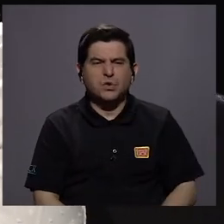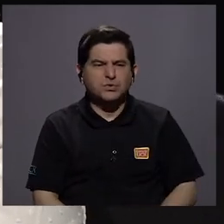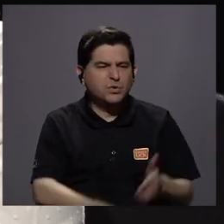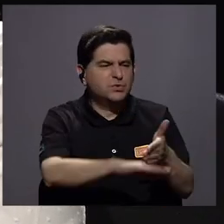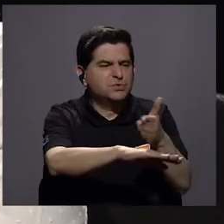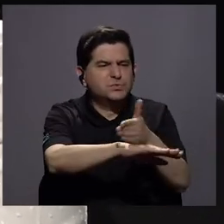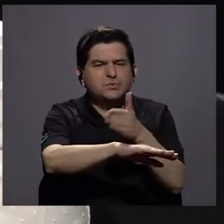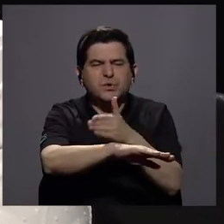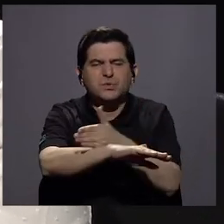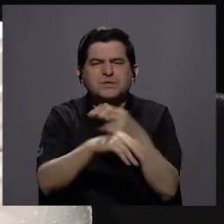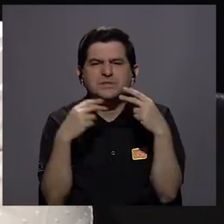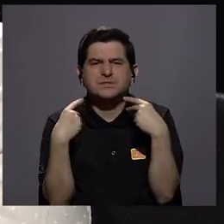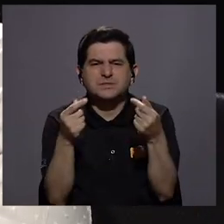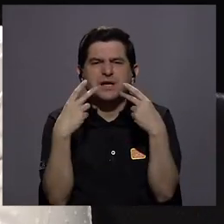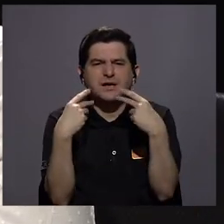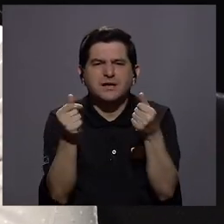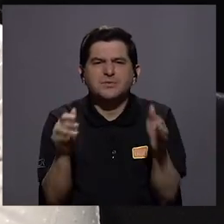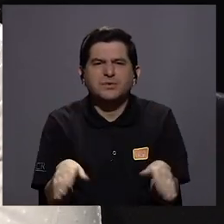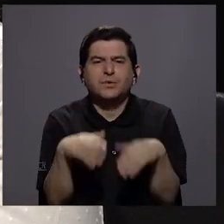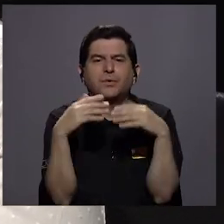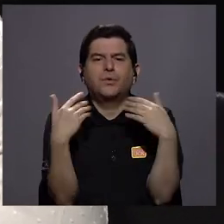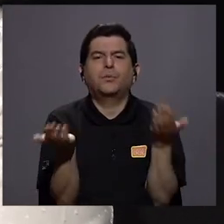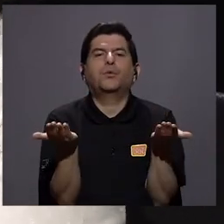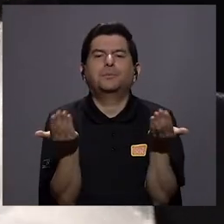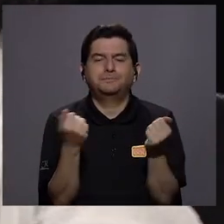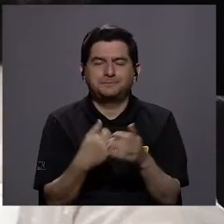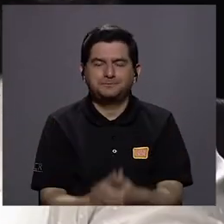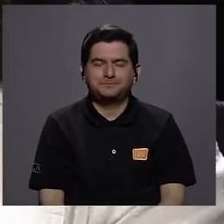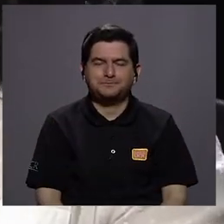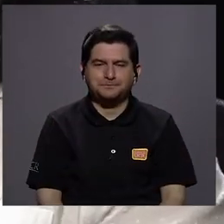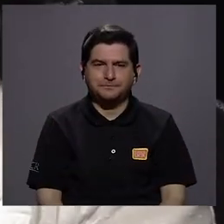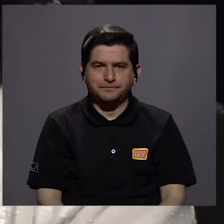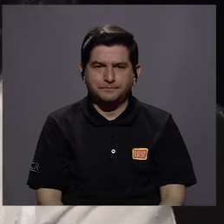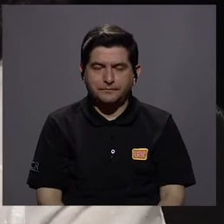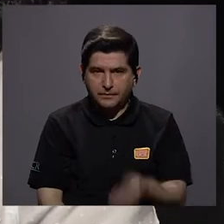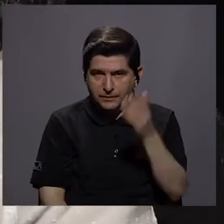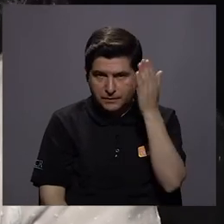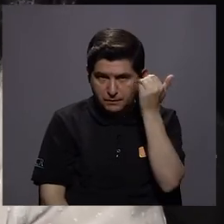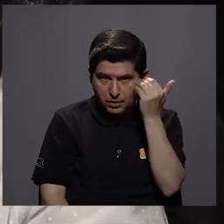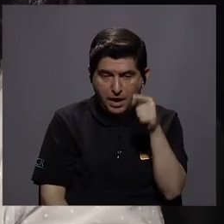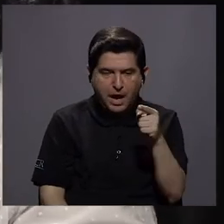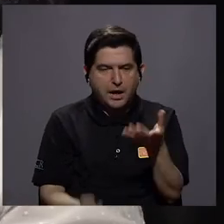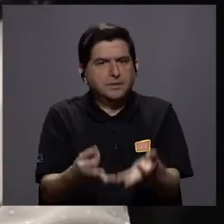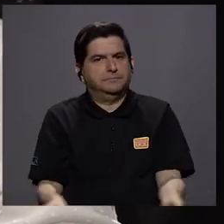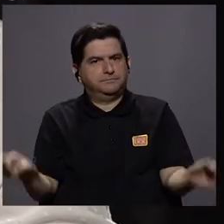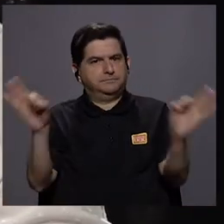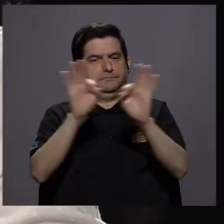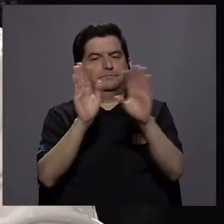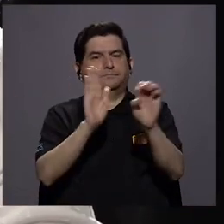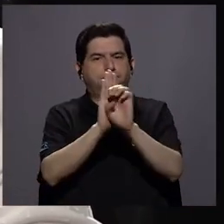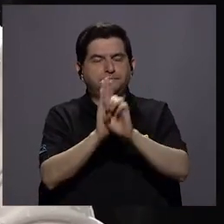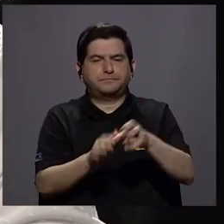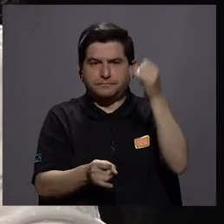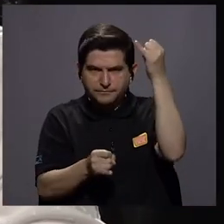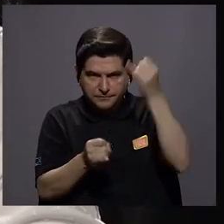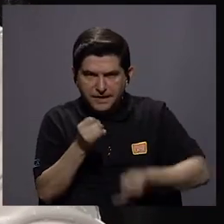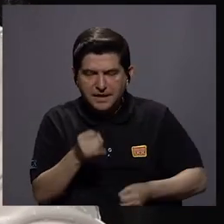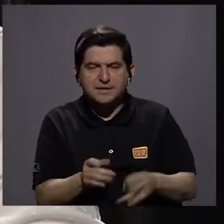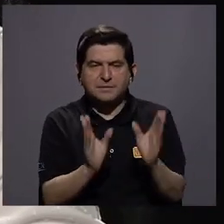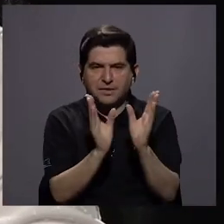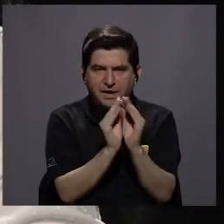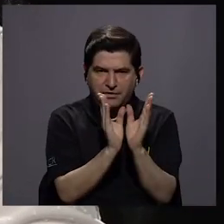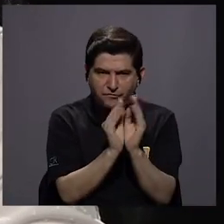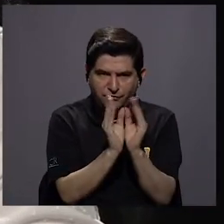avanzar más rápidamente en esto. ¿Por qué es clave? Entonces, por ejemplo, al finalizar de ese